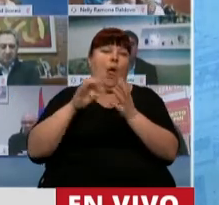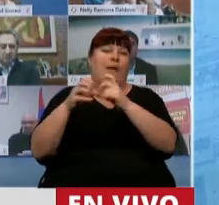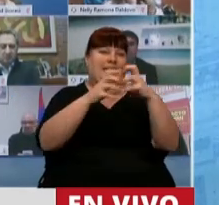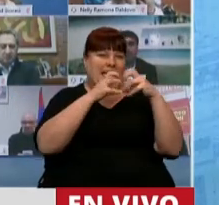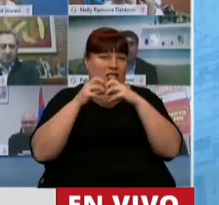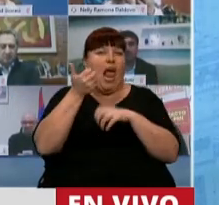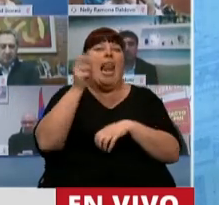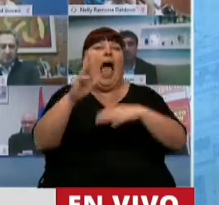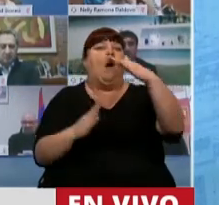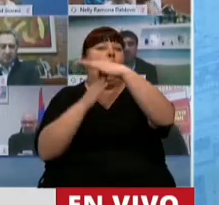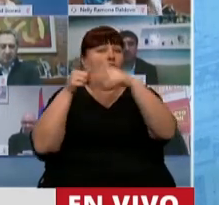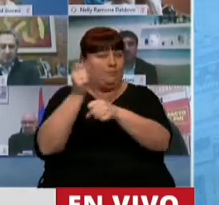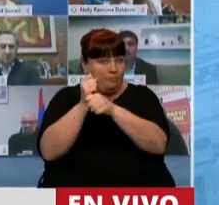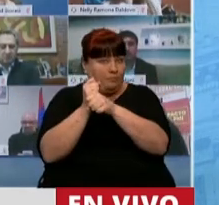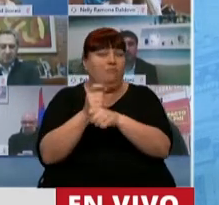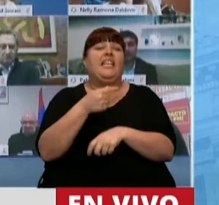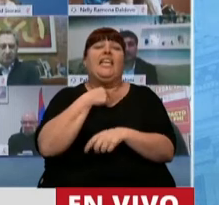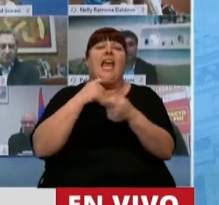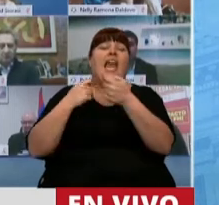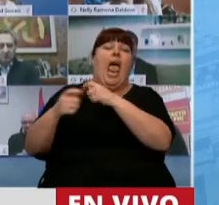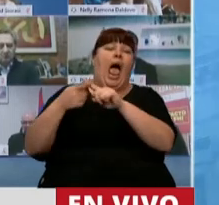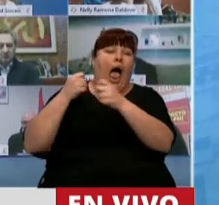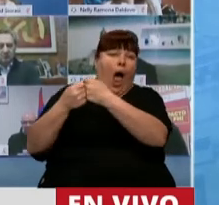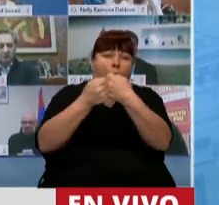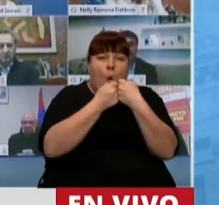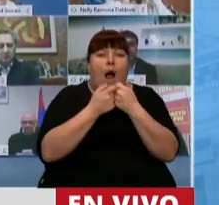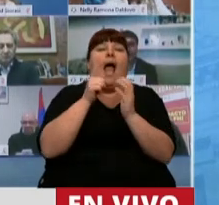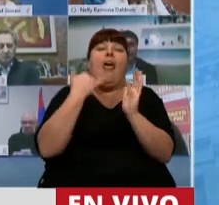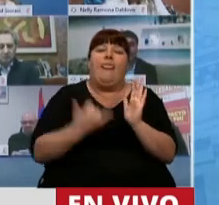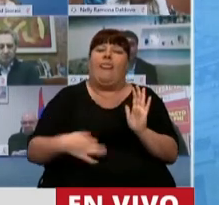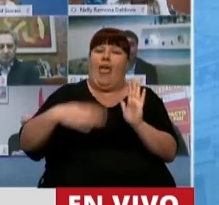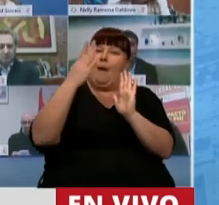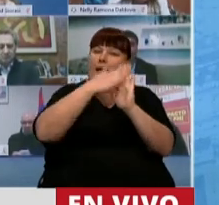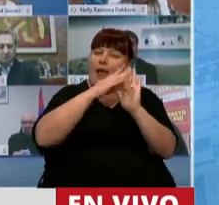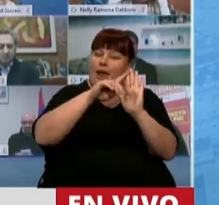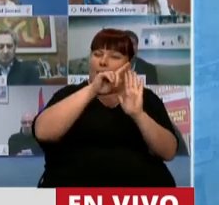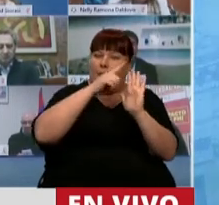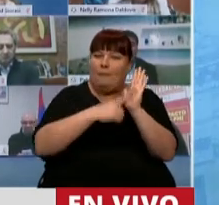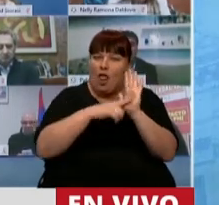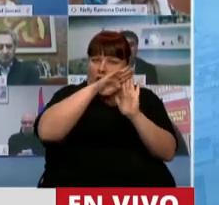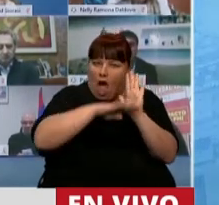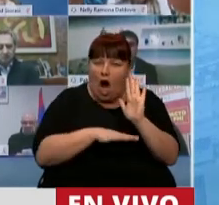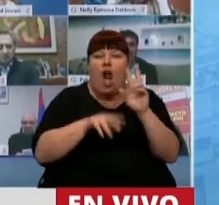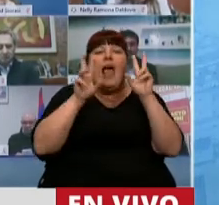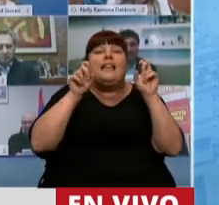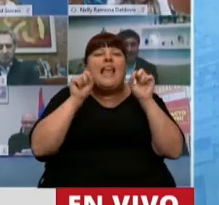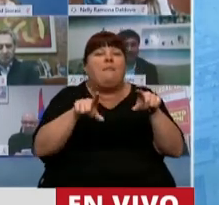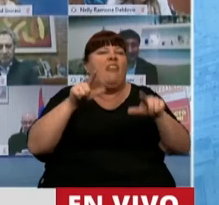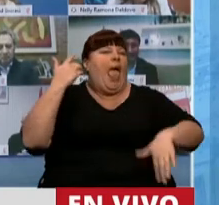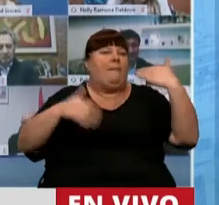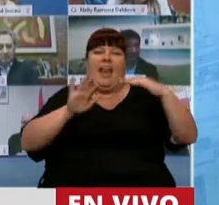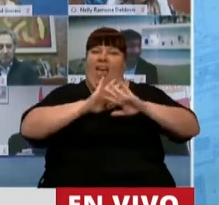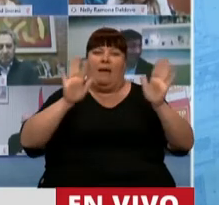función de labor parlamentaria, donde si quieren acordar, haya un protocolo acotado a temas de la